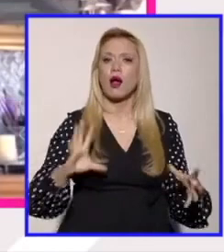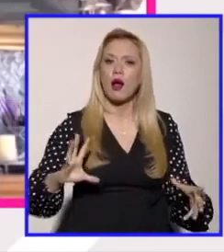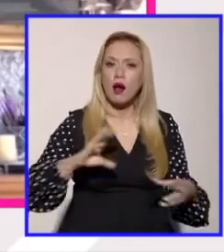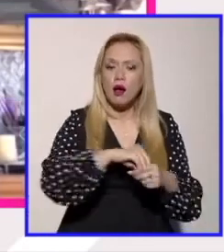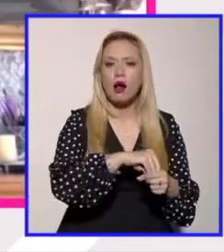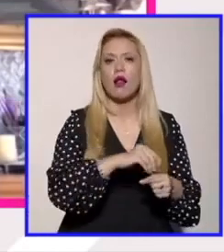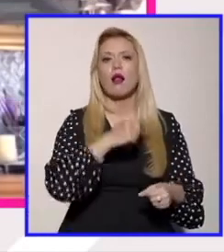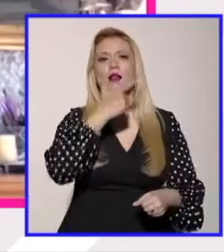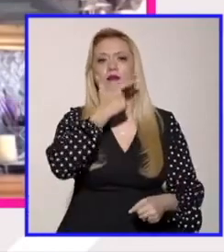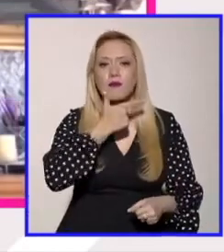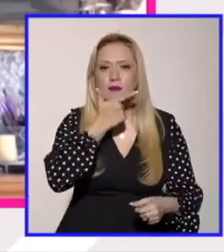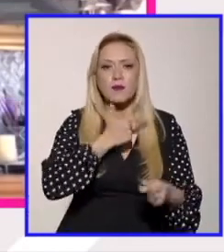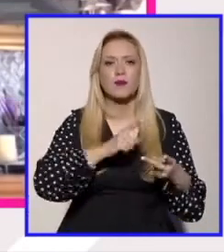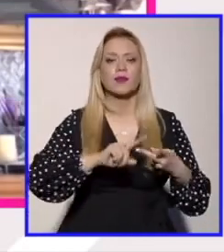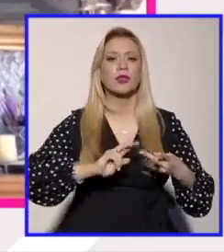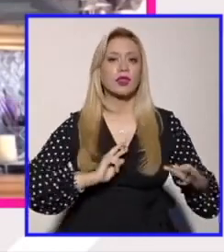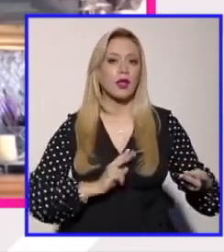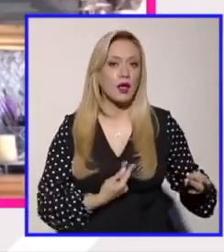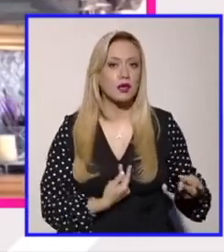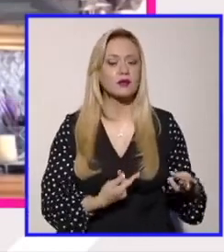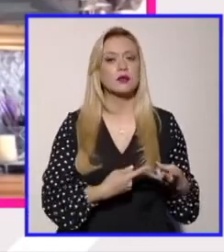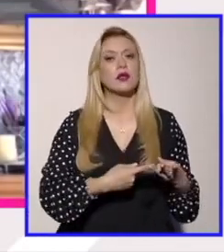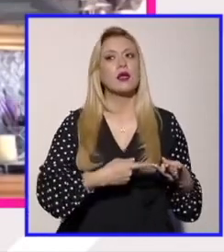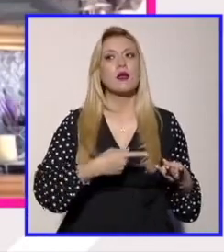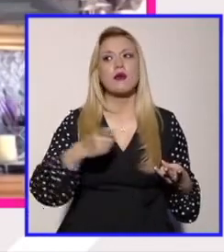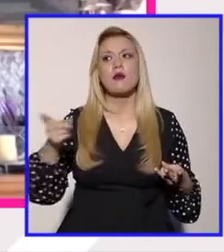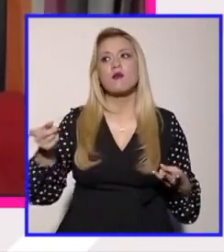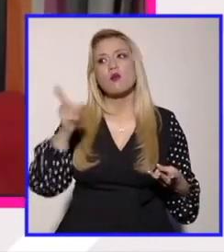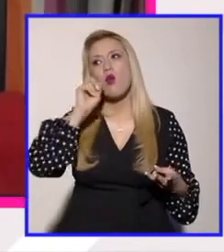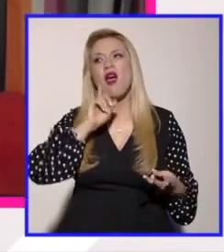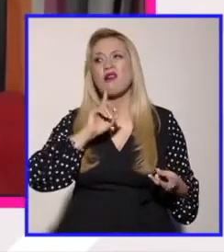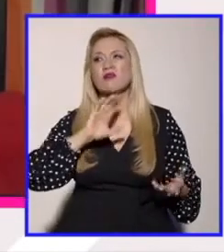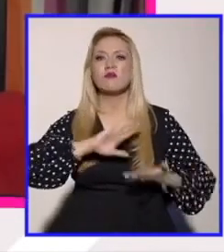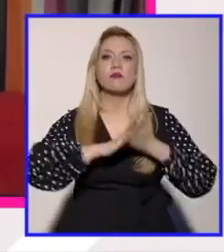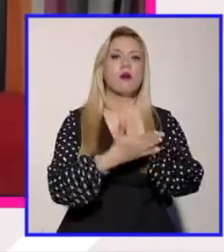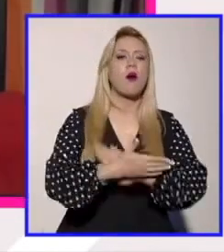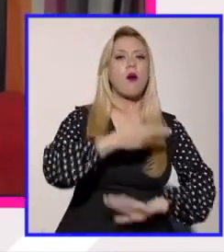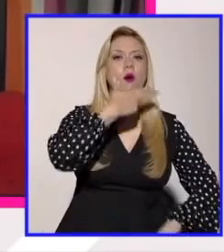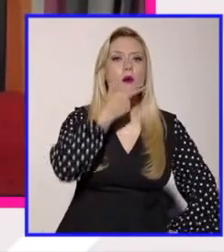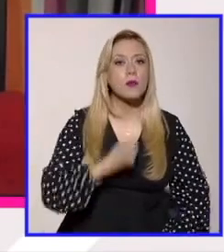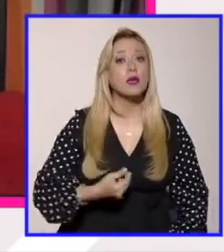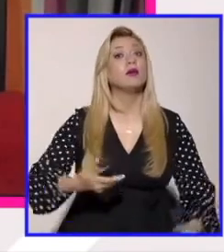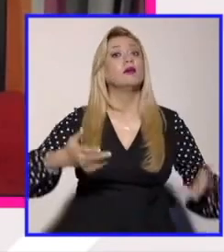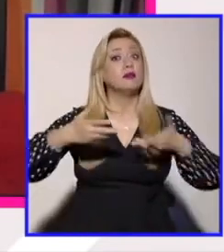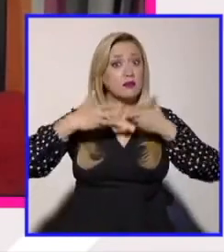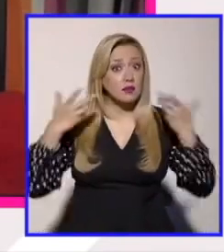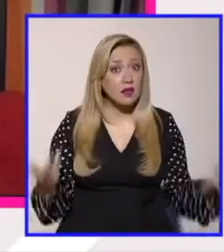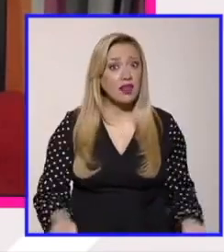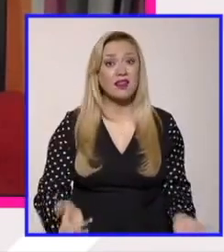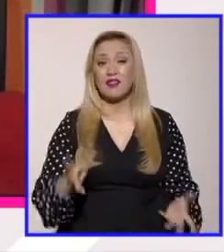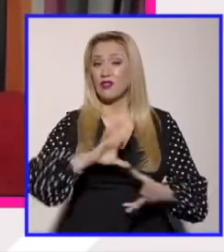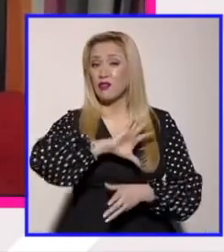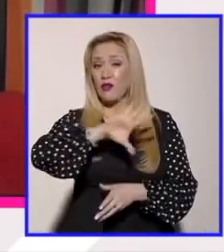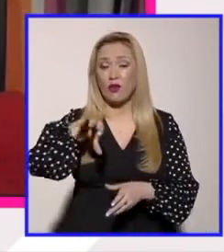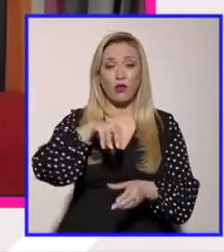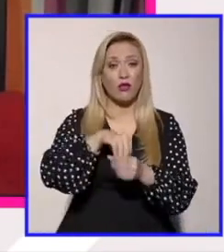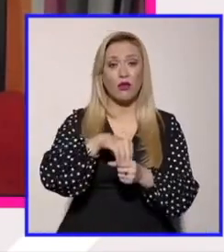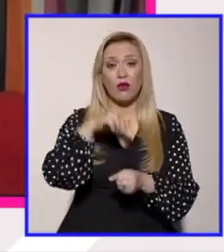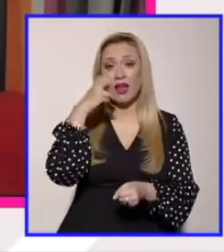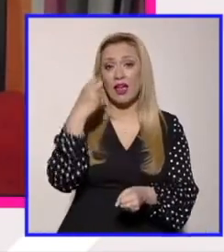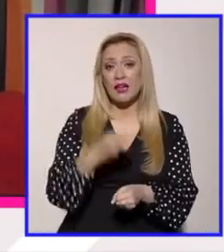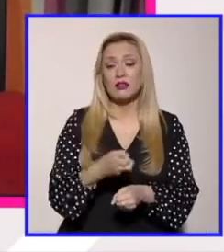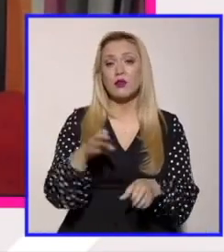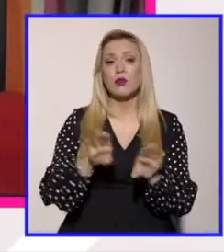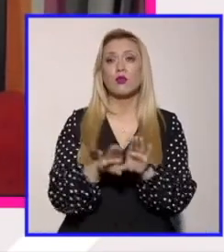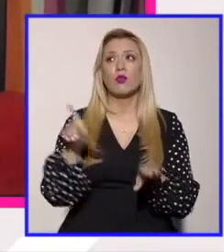de repente aboga por estas vivencias exclusivas del patriarcado y